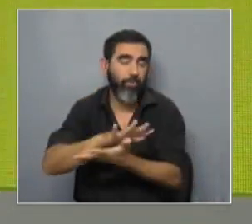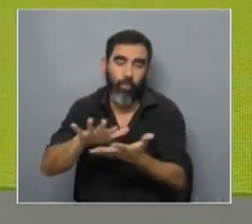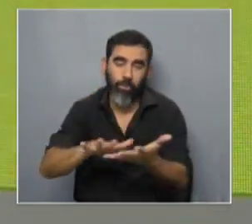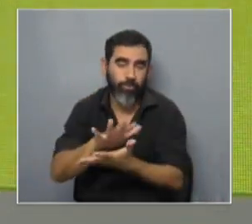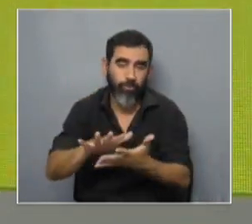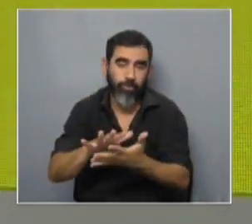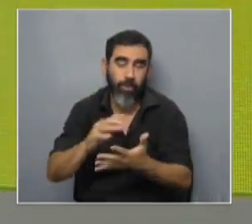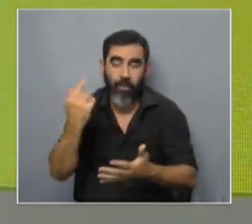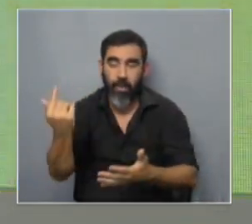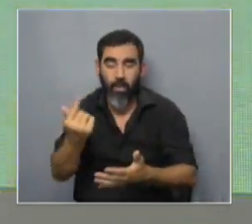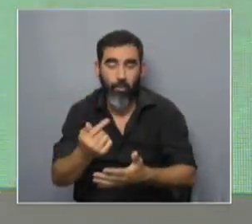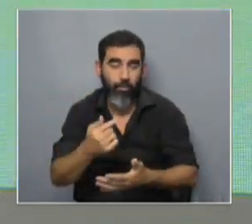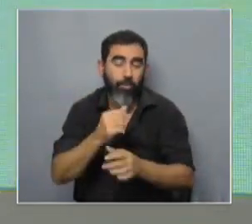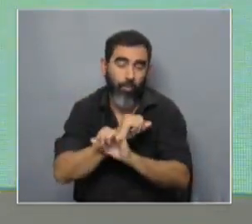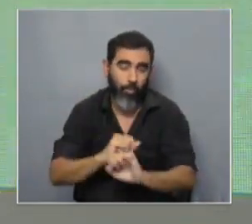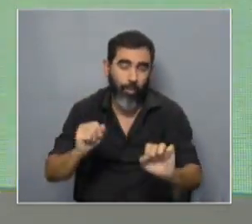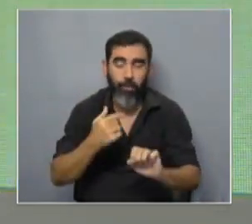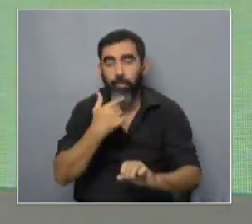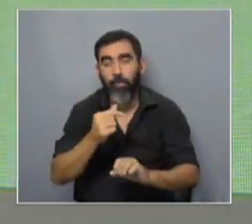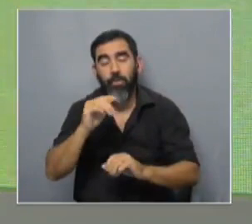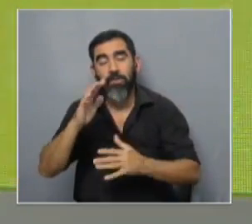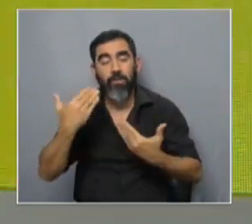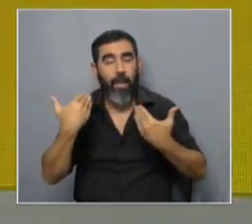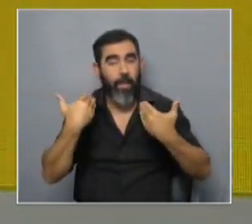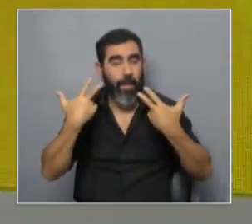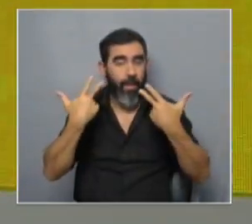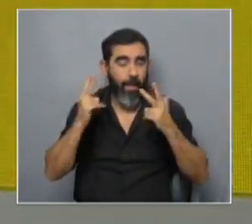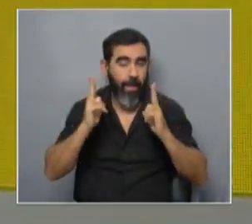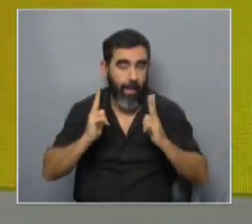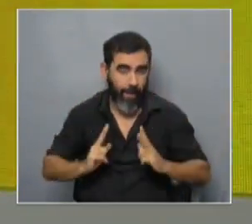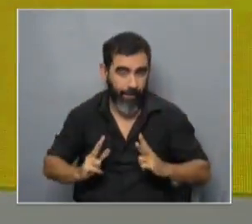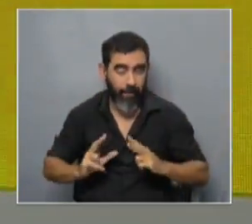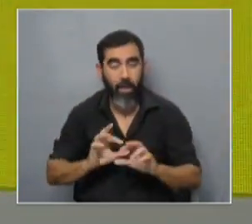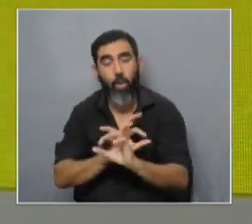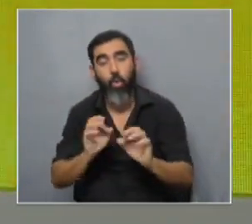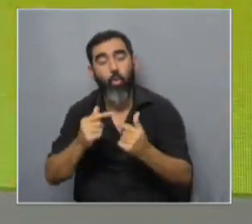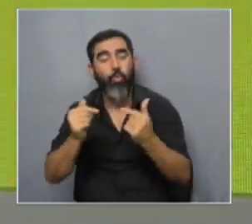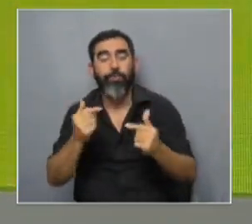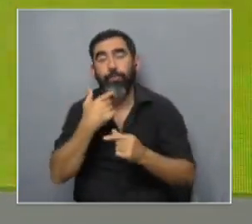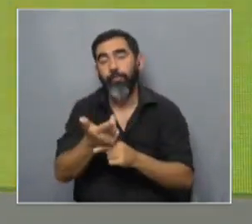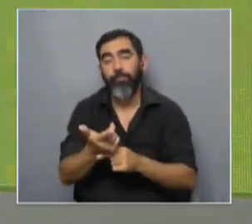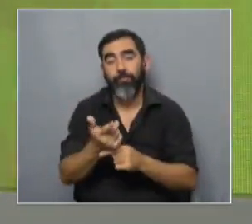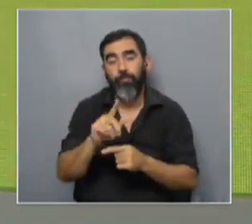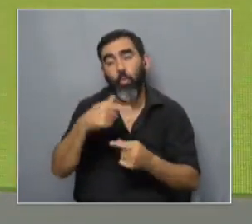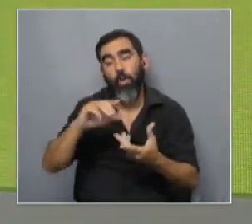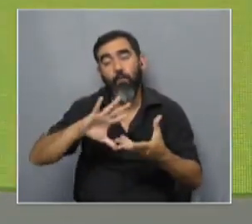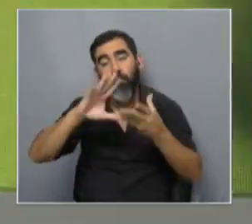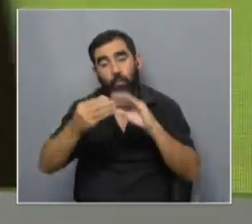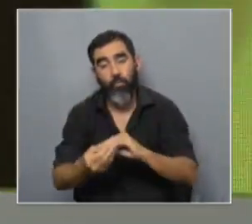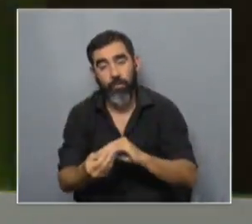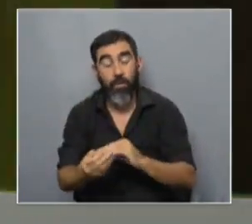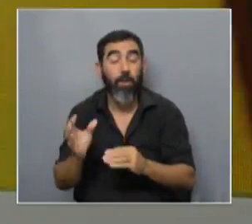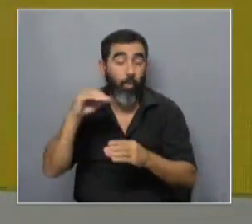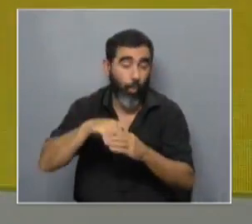de consideraciones que pueden ir desde consideraciones éticas ¿vale? hasta consideraciones de otro tipo que